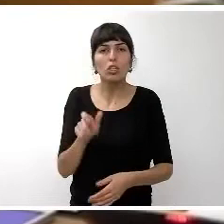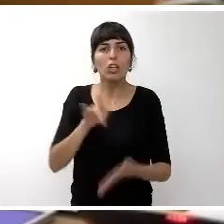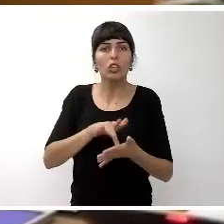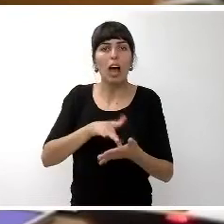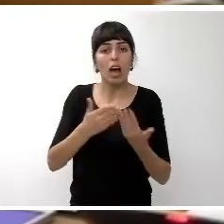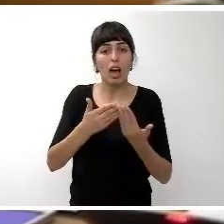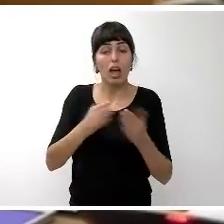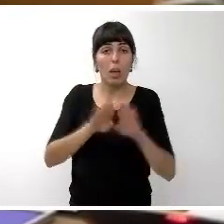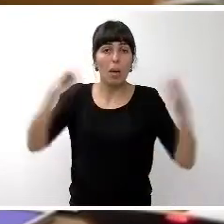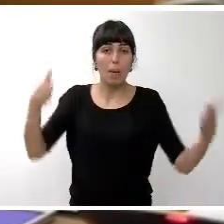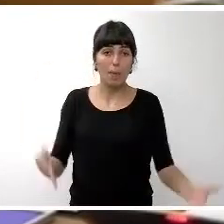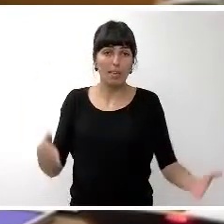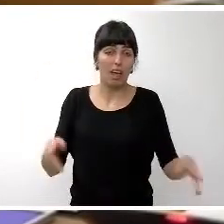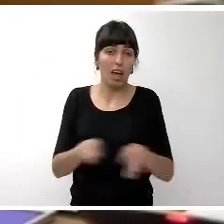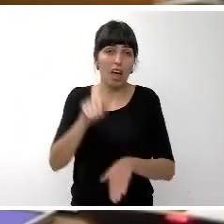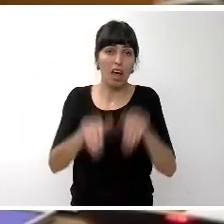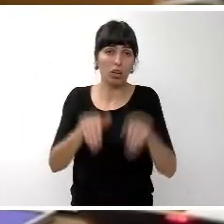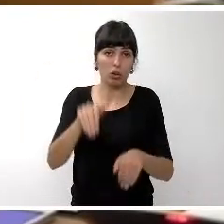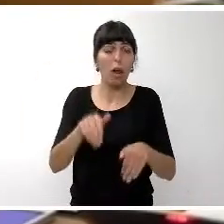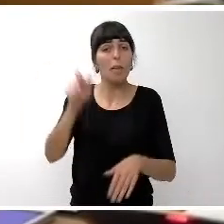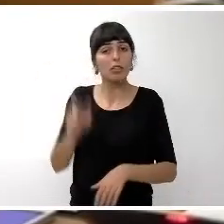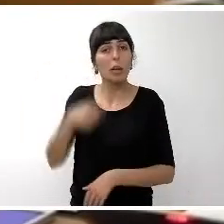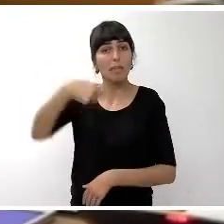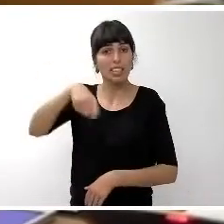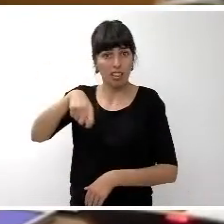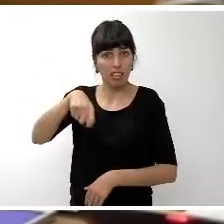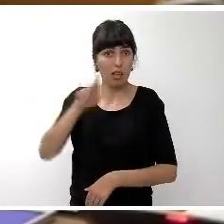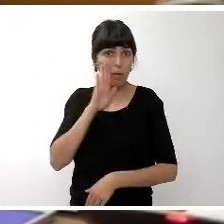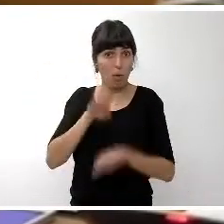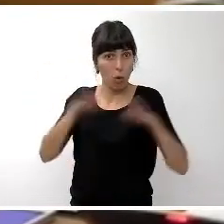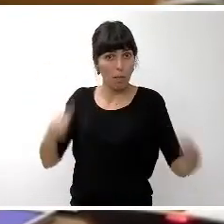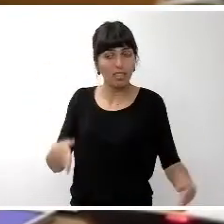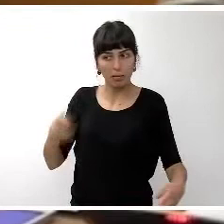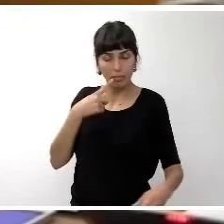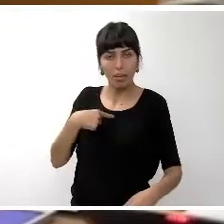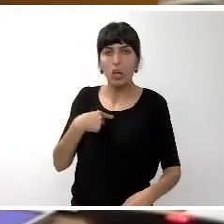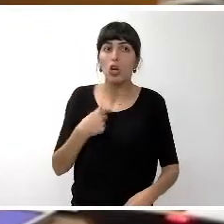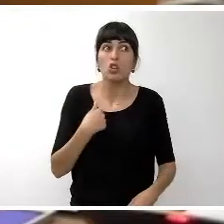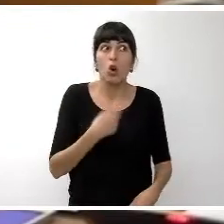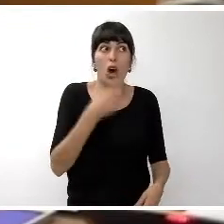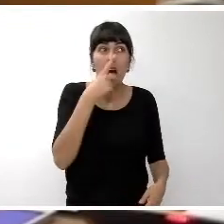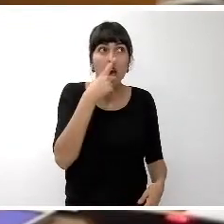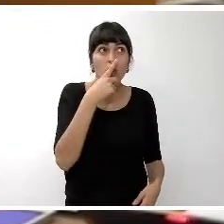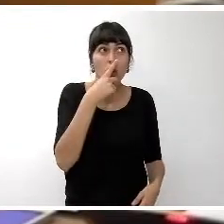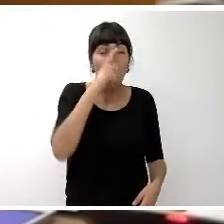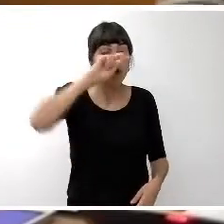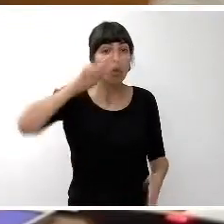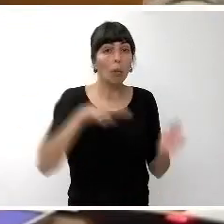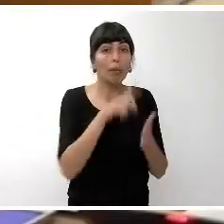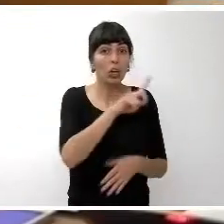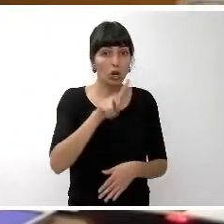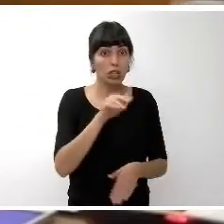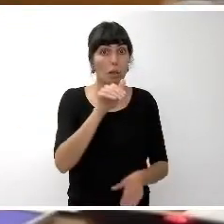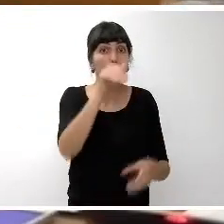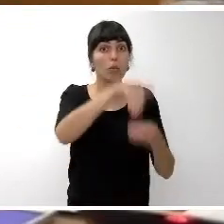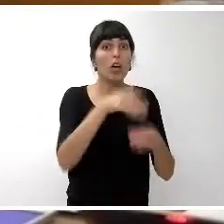participé como apoderado durante toda la jornada un trabajador manual que me reconocía yo la vez pasada en 2011 voté voté a los